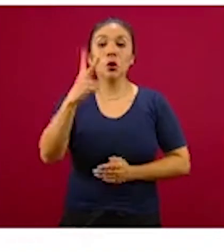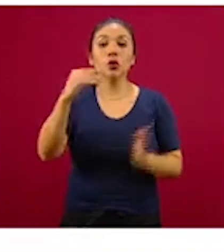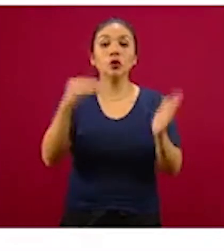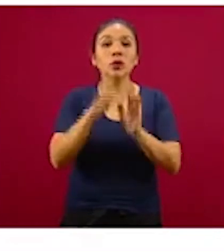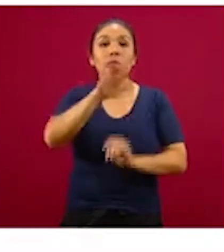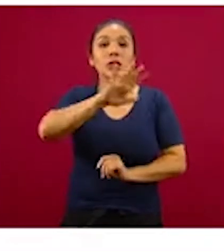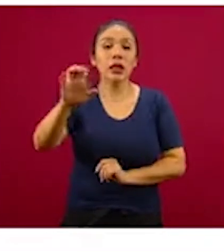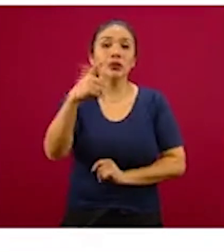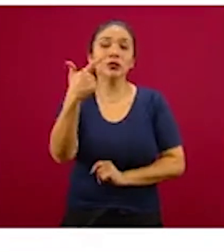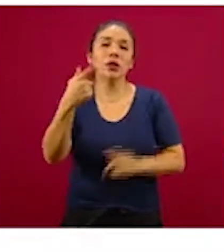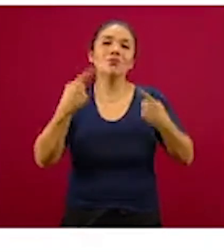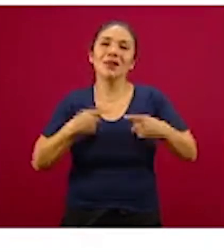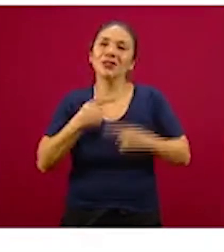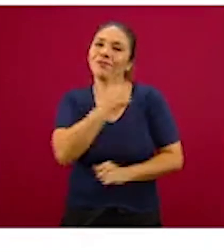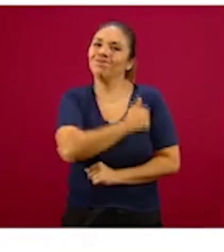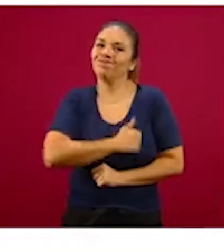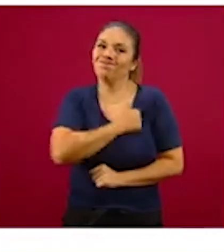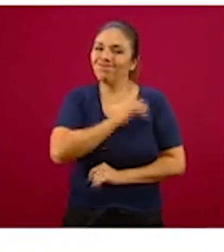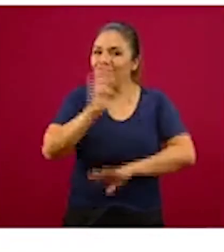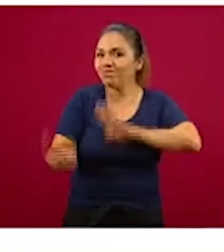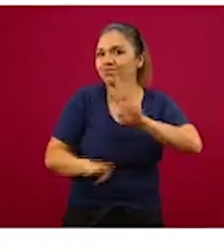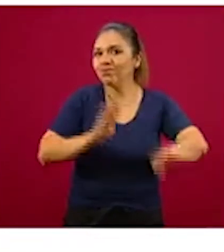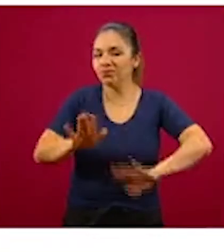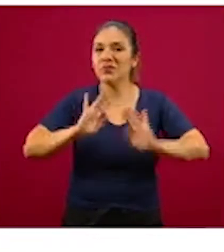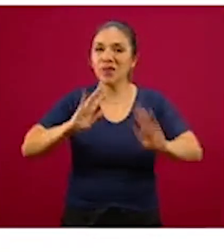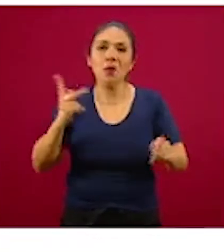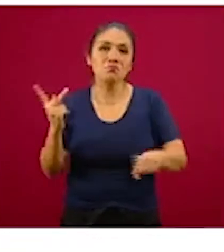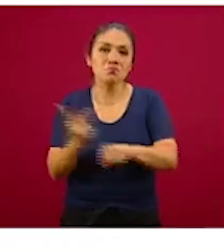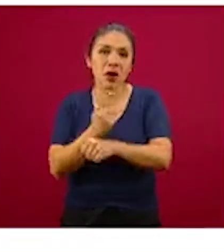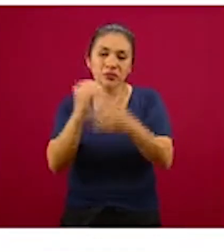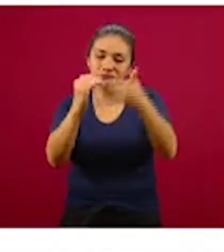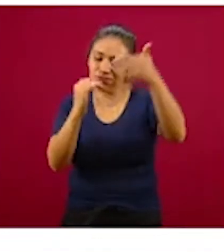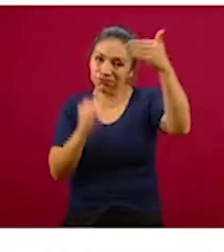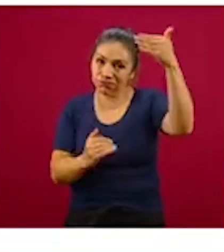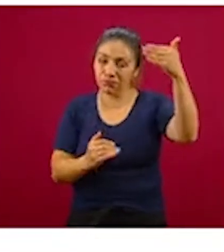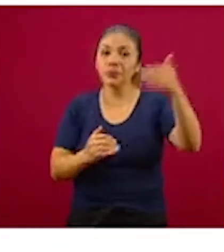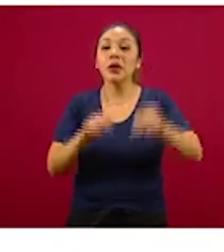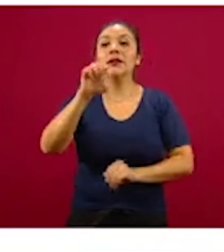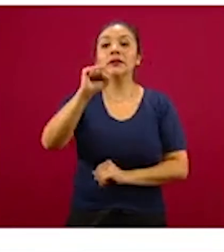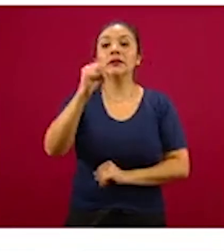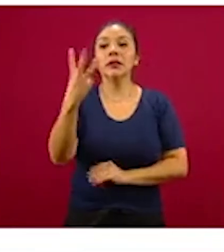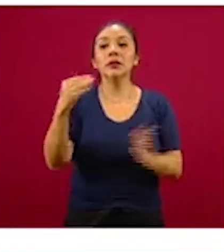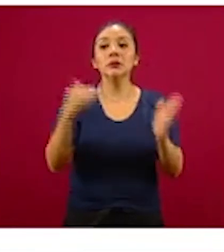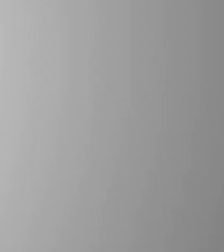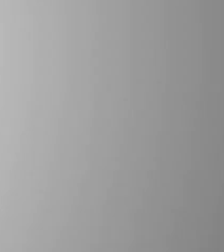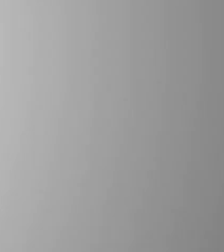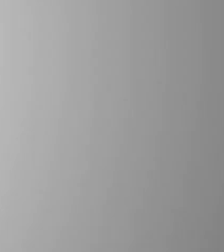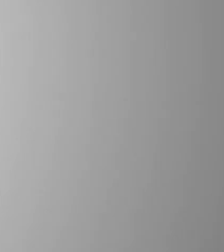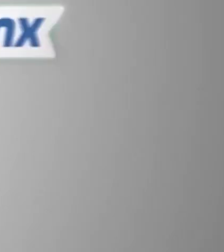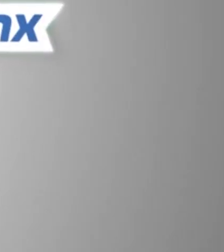activa en México. 2.507 lamentables defunciones que han ocurrido hasta el momento.